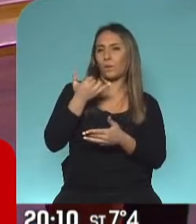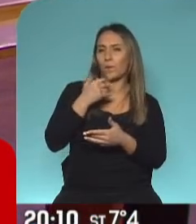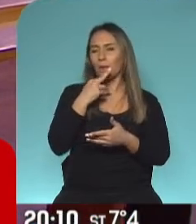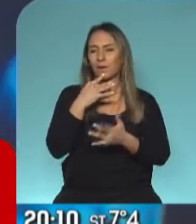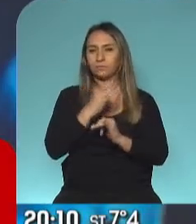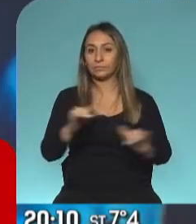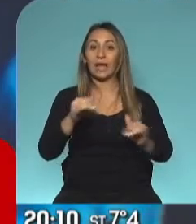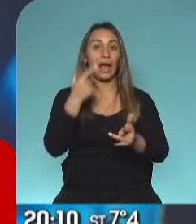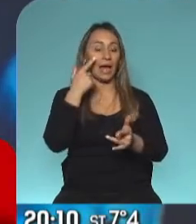probarse. Entonces también estaremos hablando de eso.